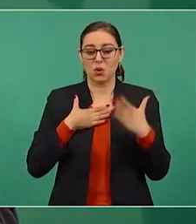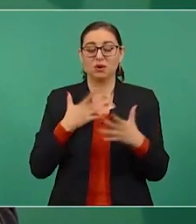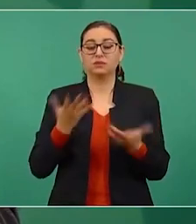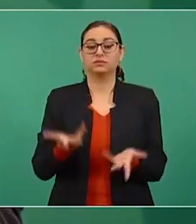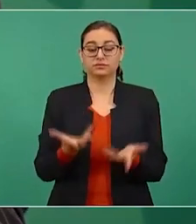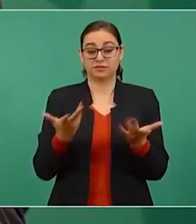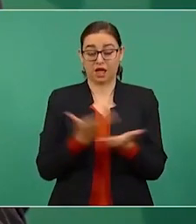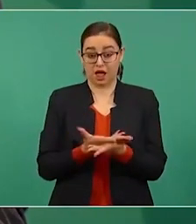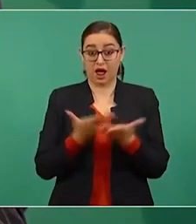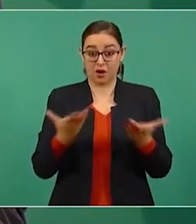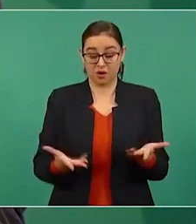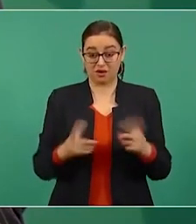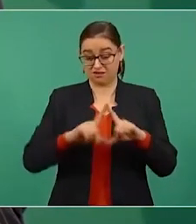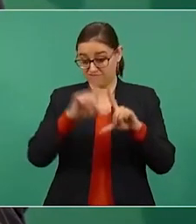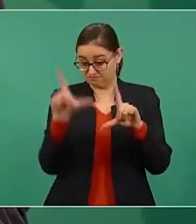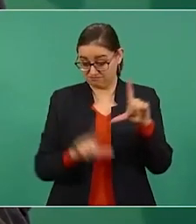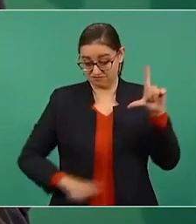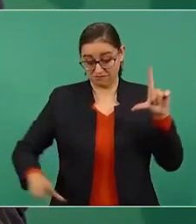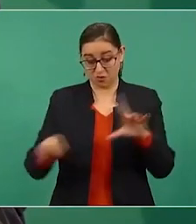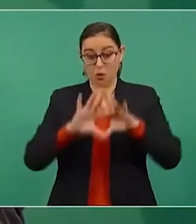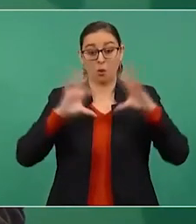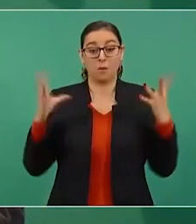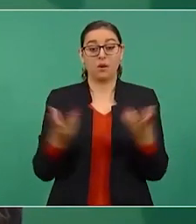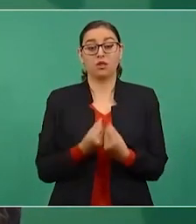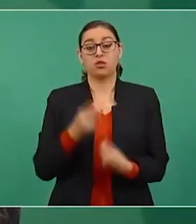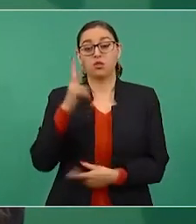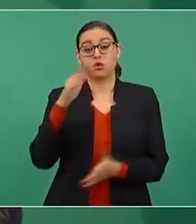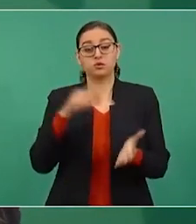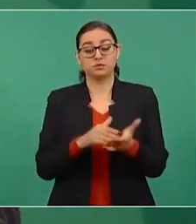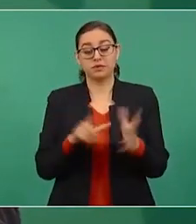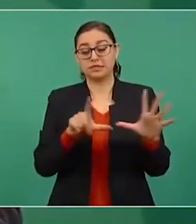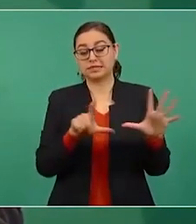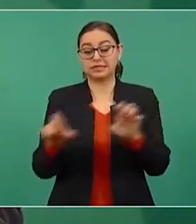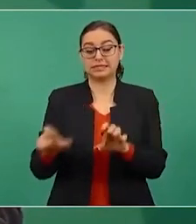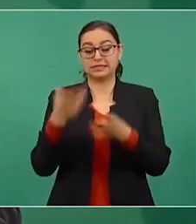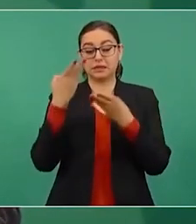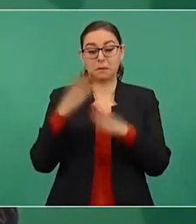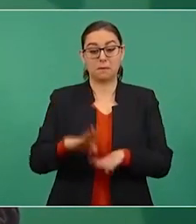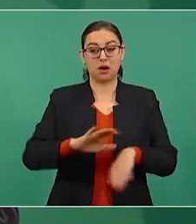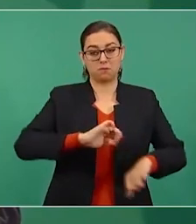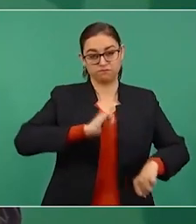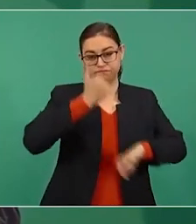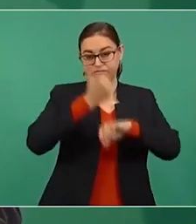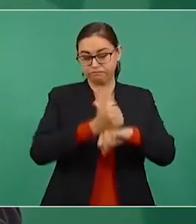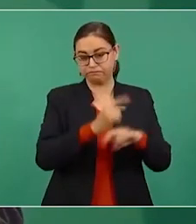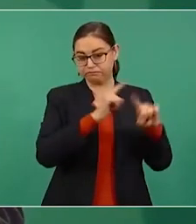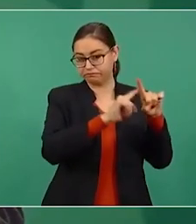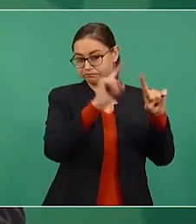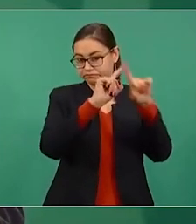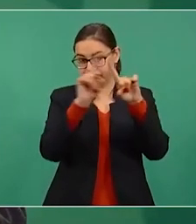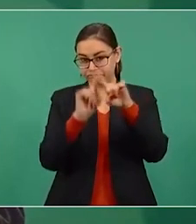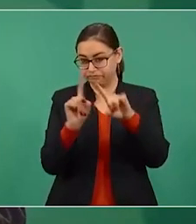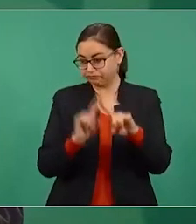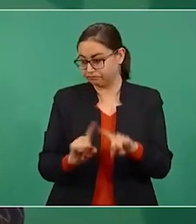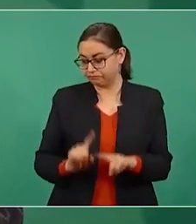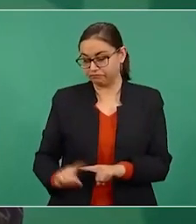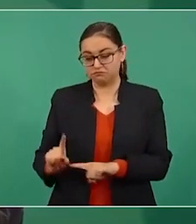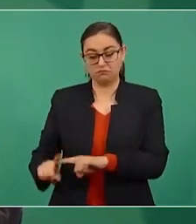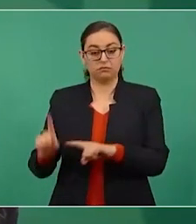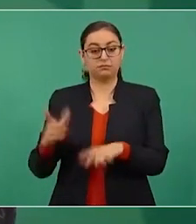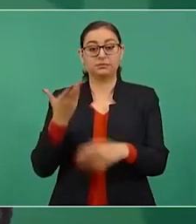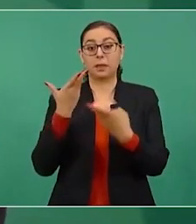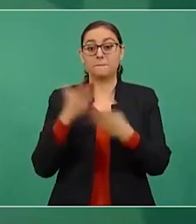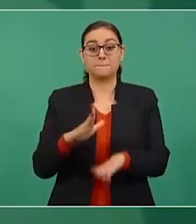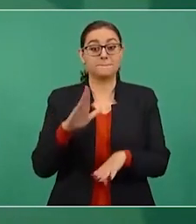mil 700 sucursales del Banco del Bienestar, el banco más grande en sucursales en el